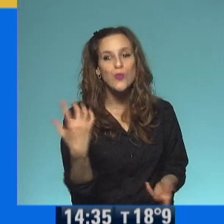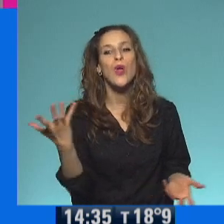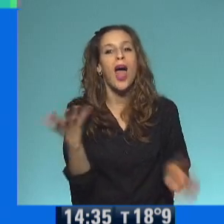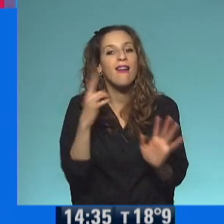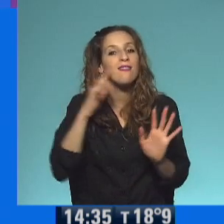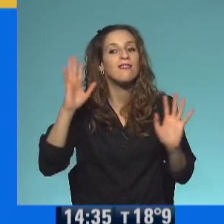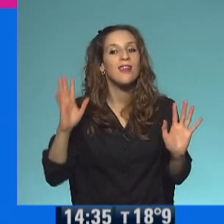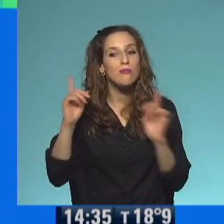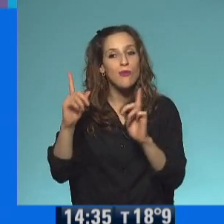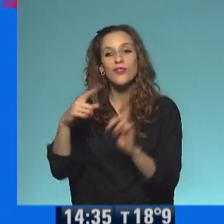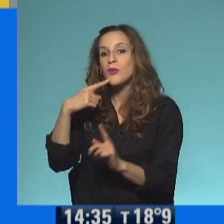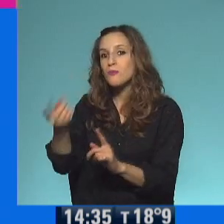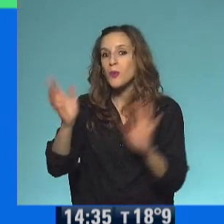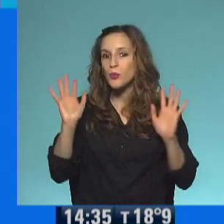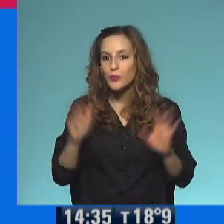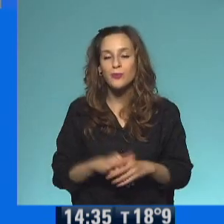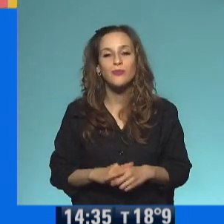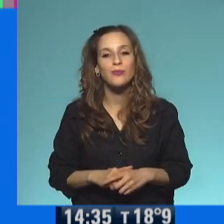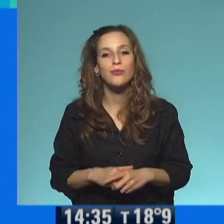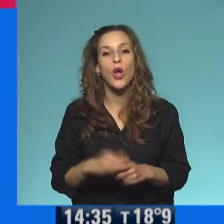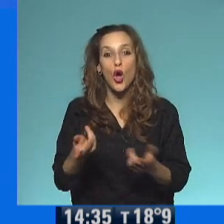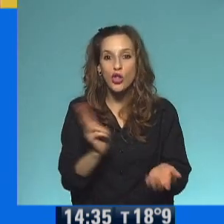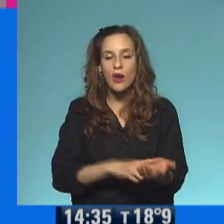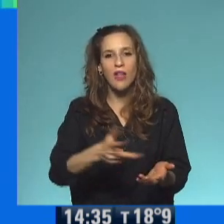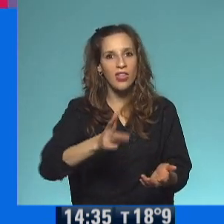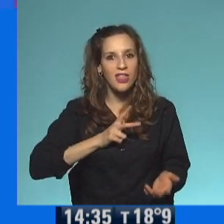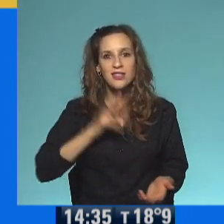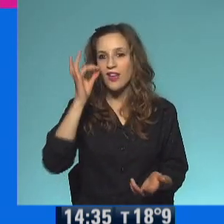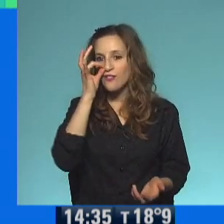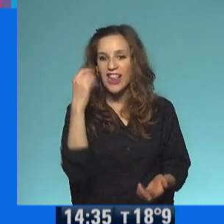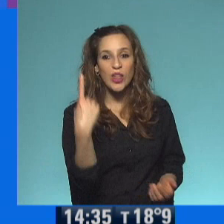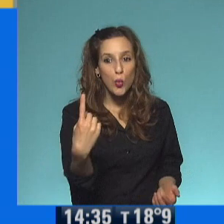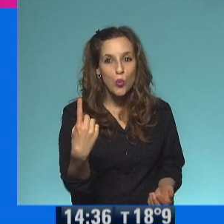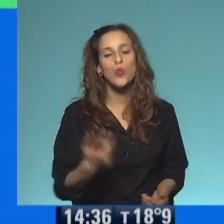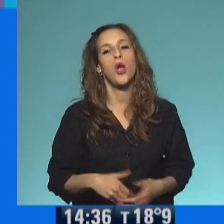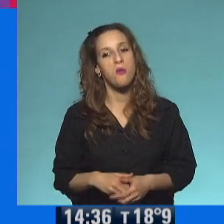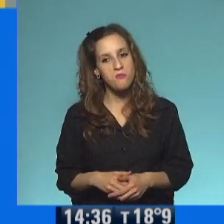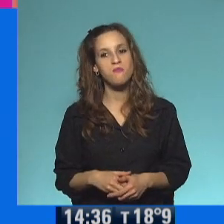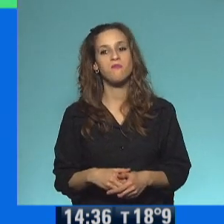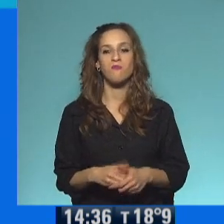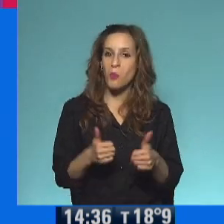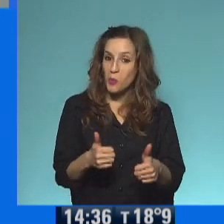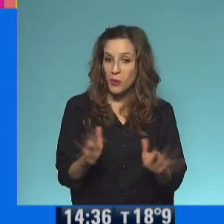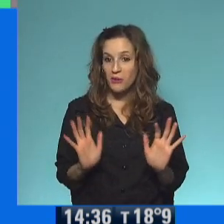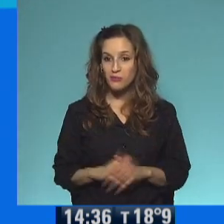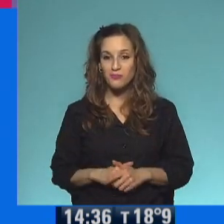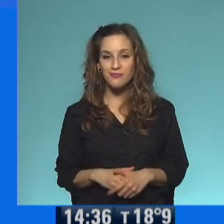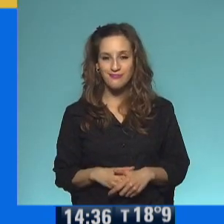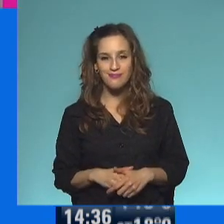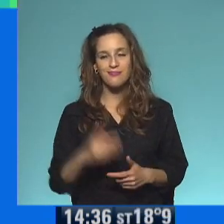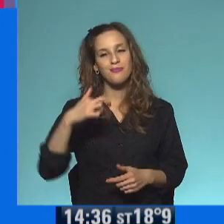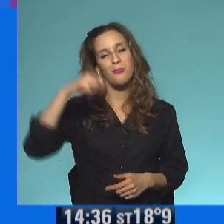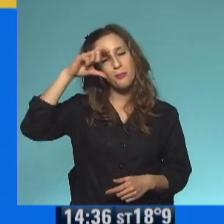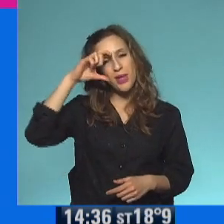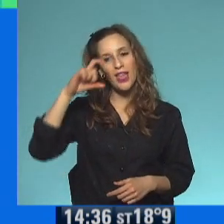preguntar a Nuria. Muy bien. Veintiuno. Otro veintiuno. Bueno, correcta. ¡Qué bien! Pedro de